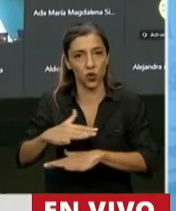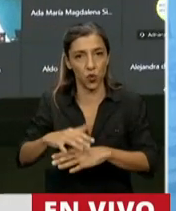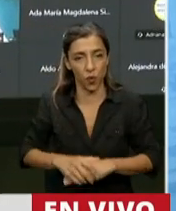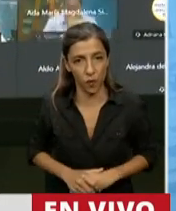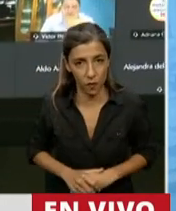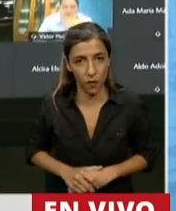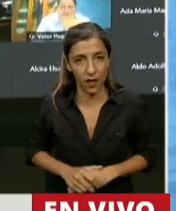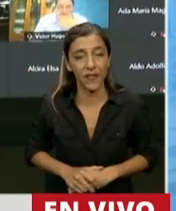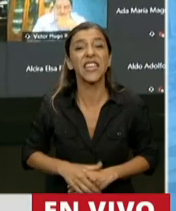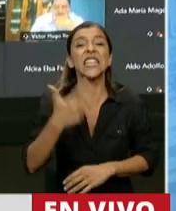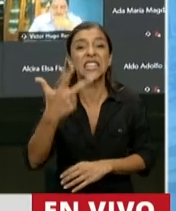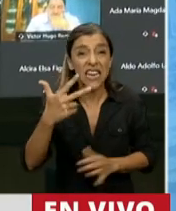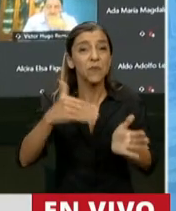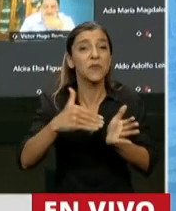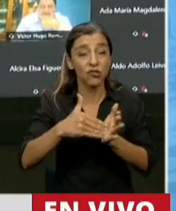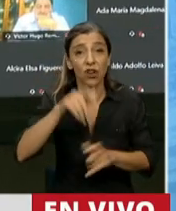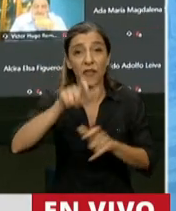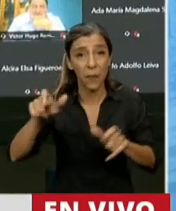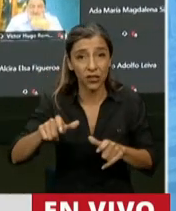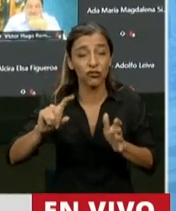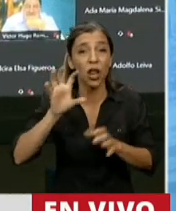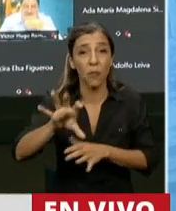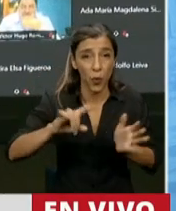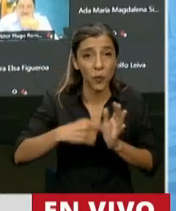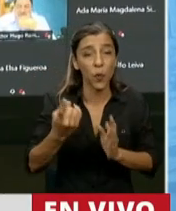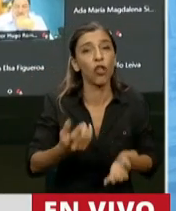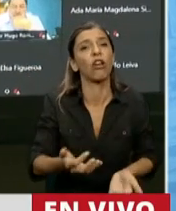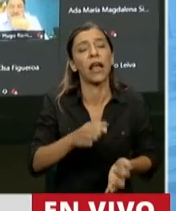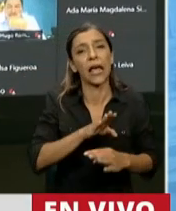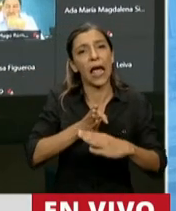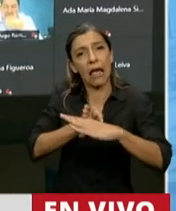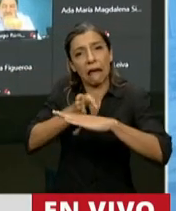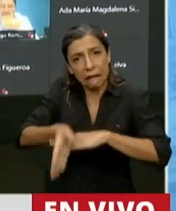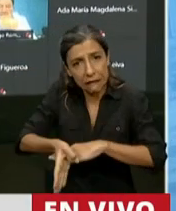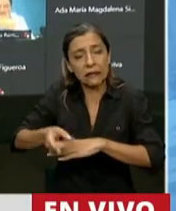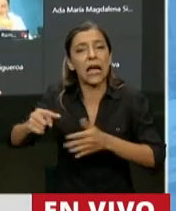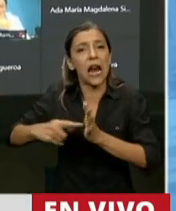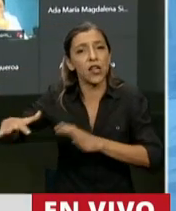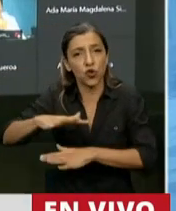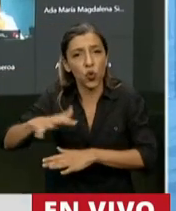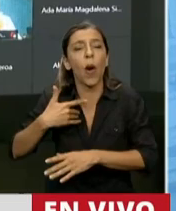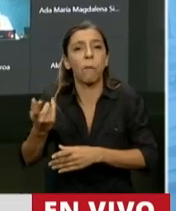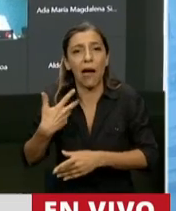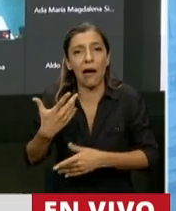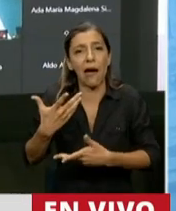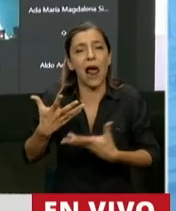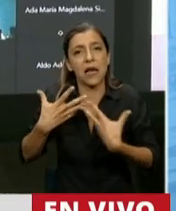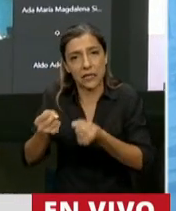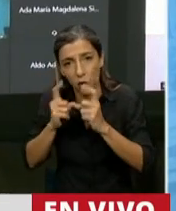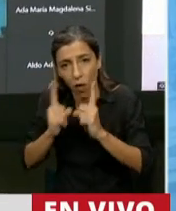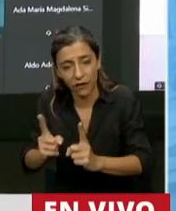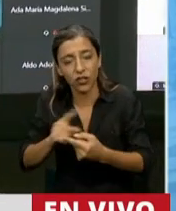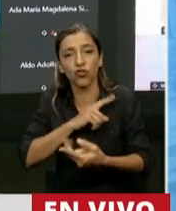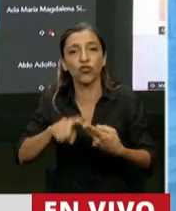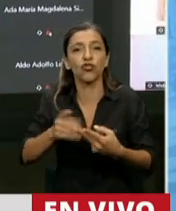3 millones de bonaerenses que todos los días ingresan a la ciudad a tener servicios de salud, servicios educativos, servicios